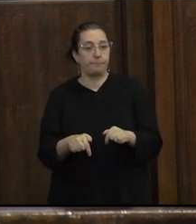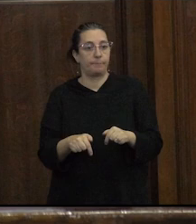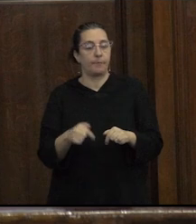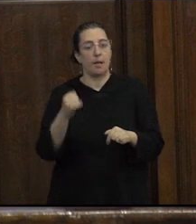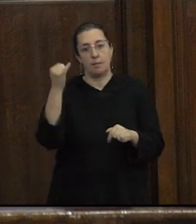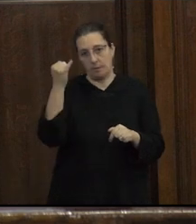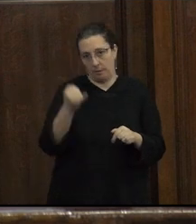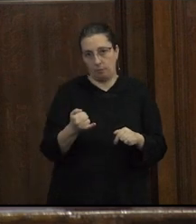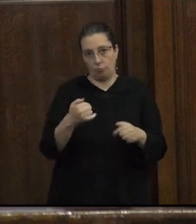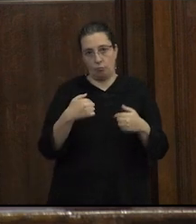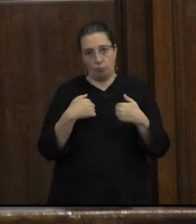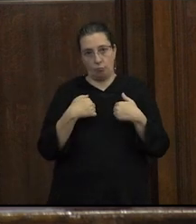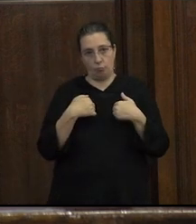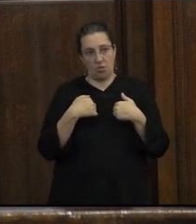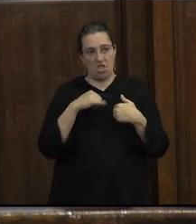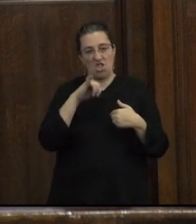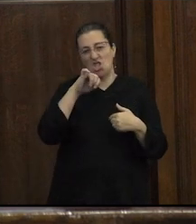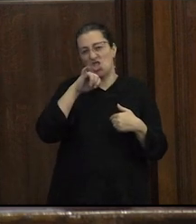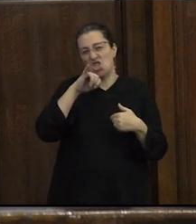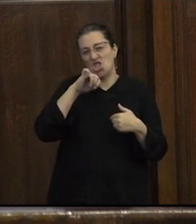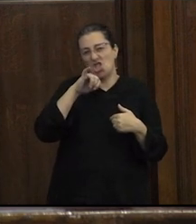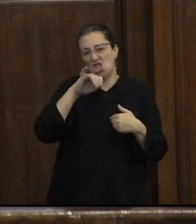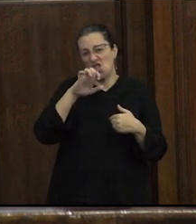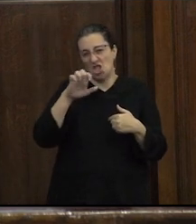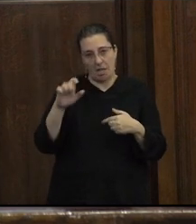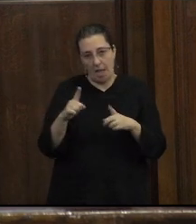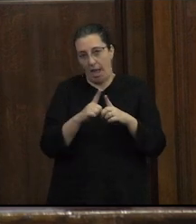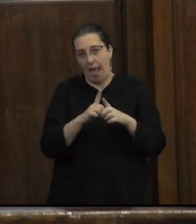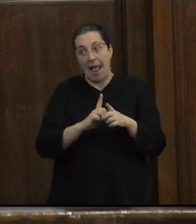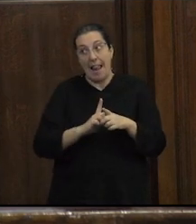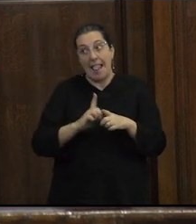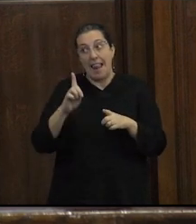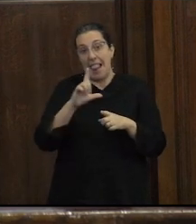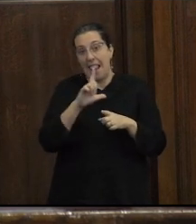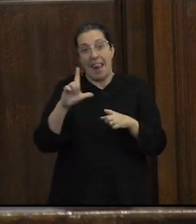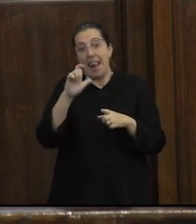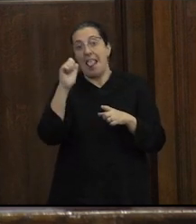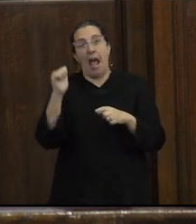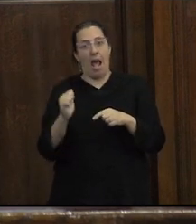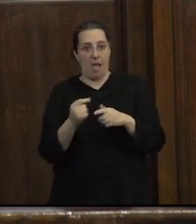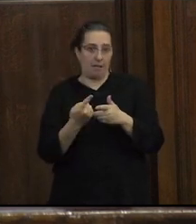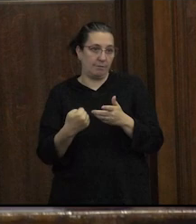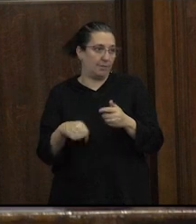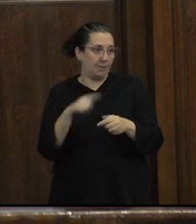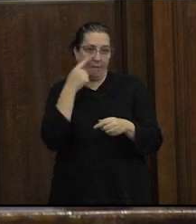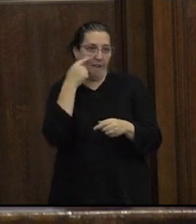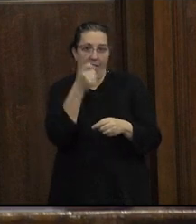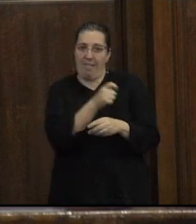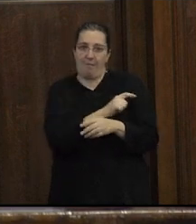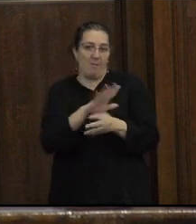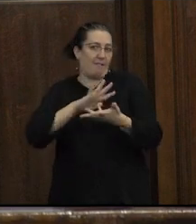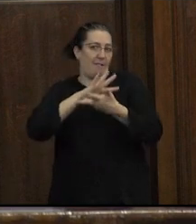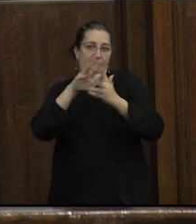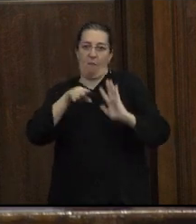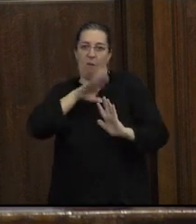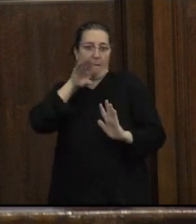Sí, yo no hablo con She, nosotros a IA hablamos con IA así que se van a dar cuenta